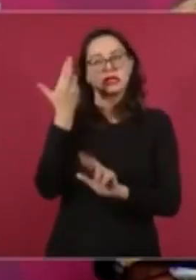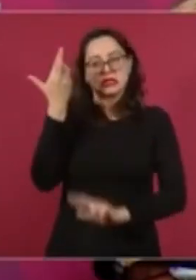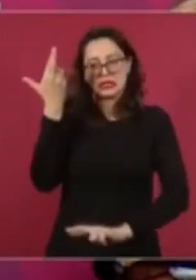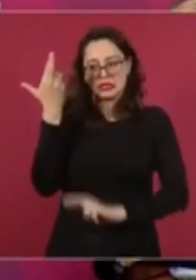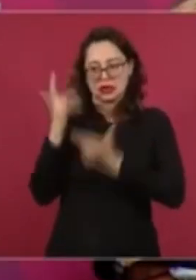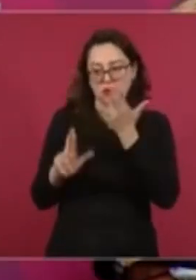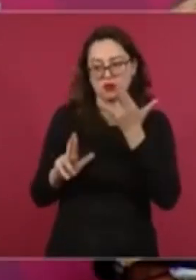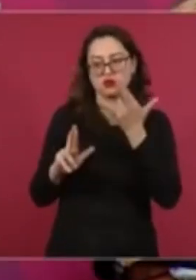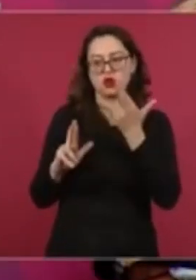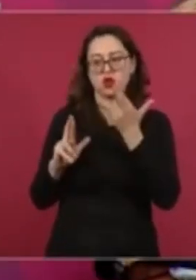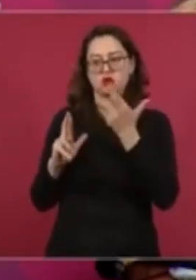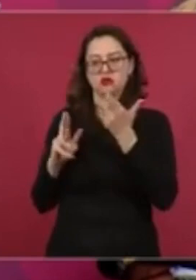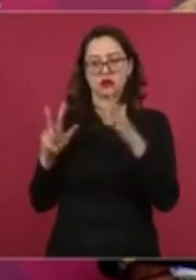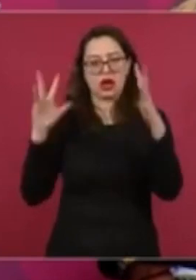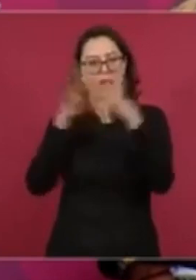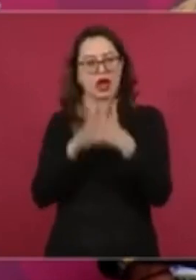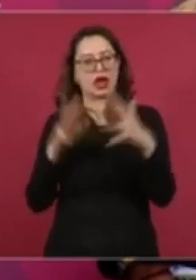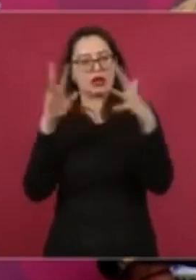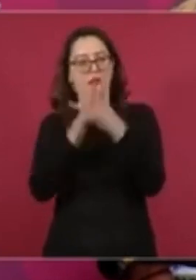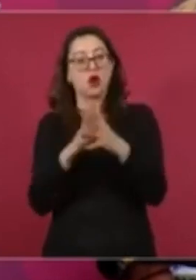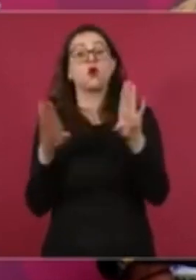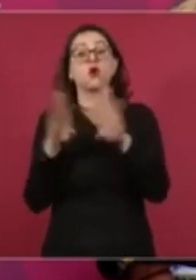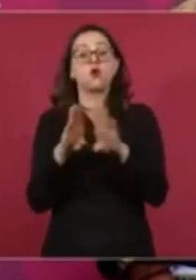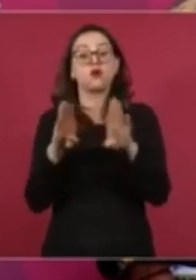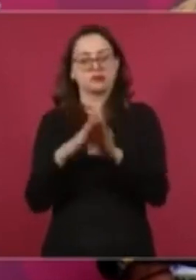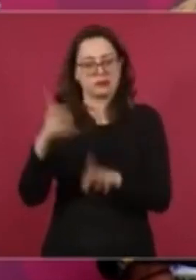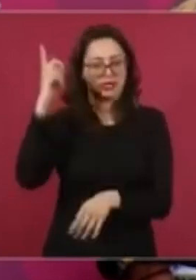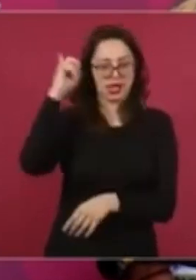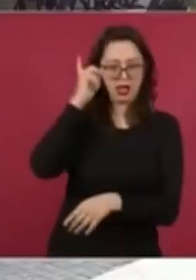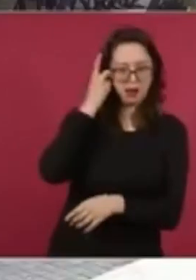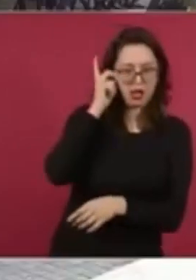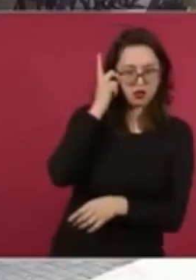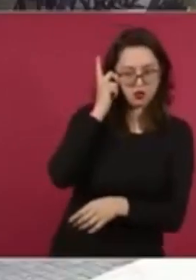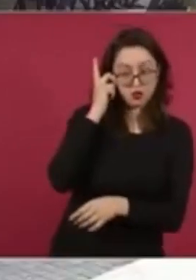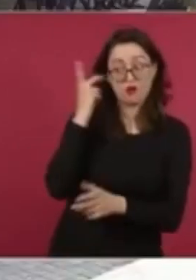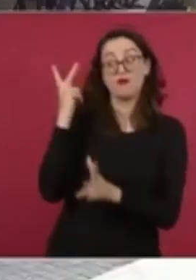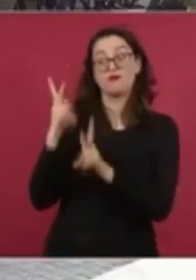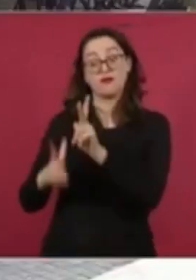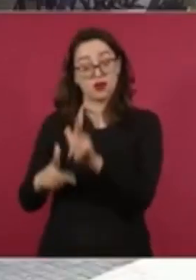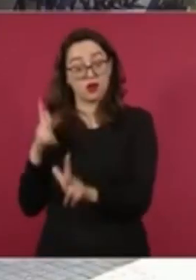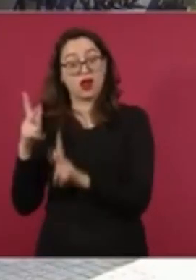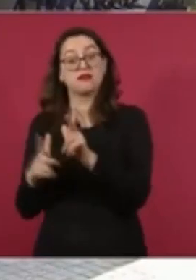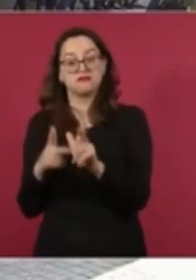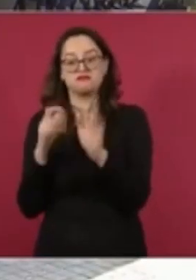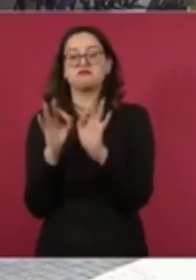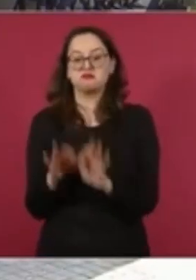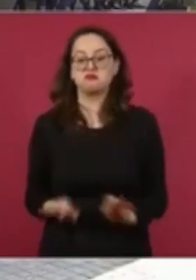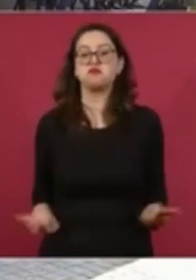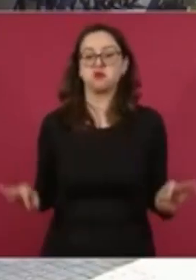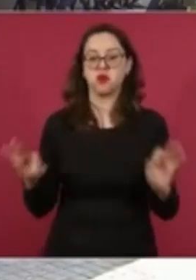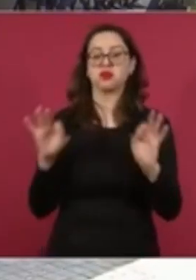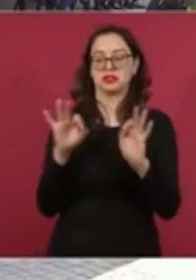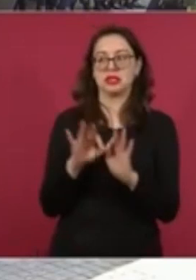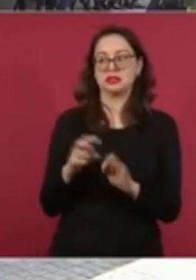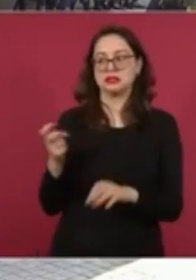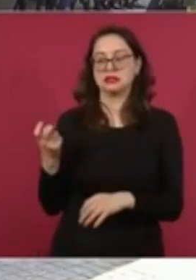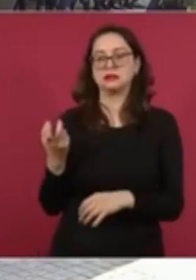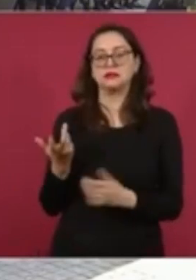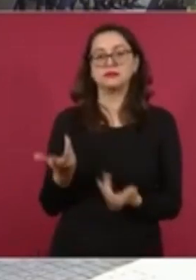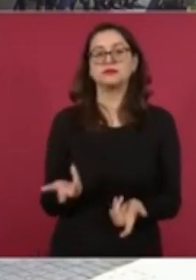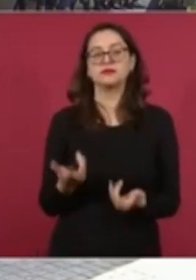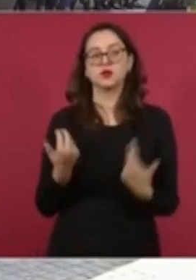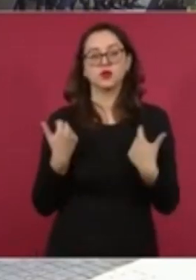en ferrocarril y a caballo, y tiene que ver